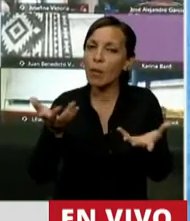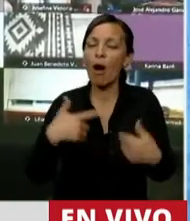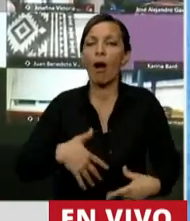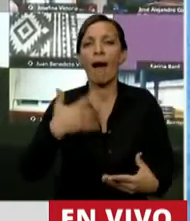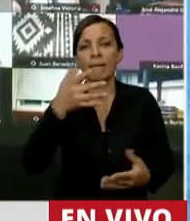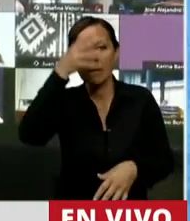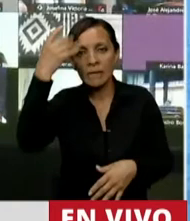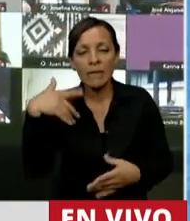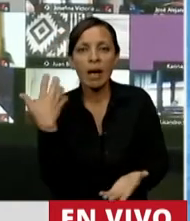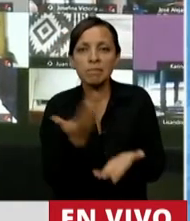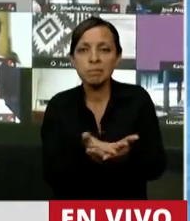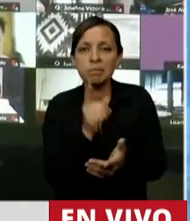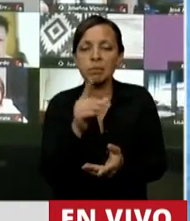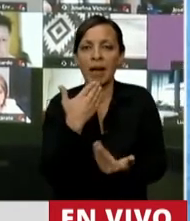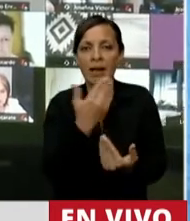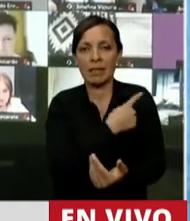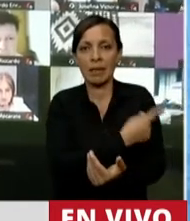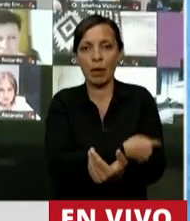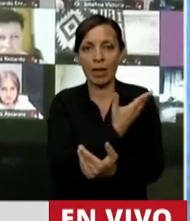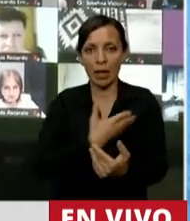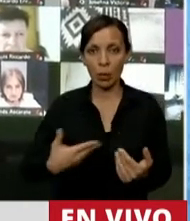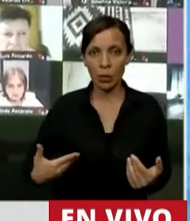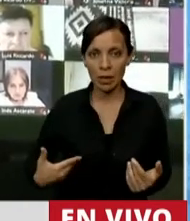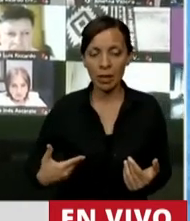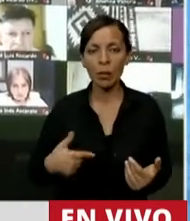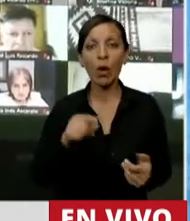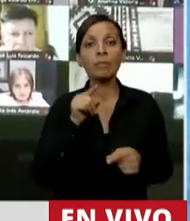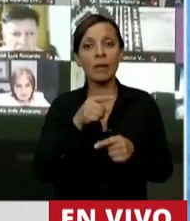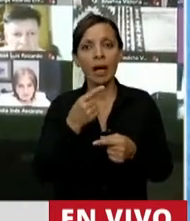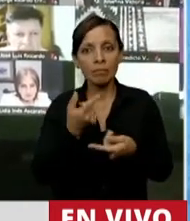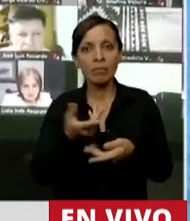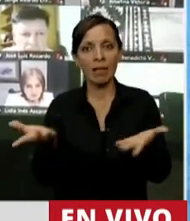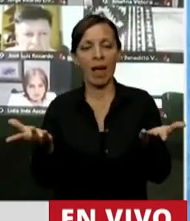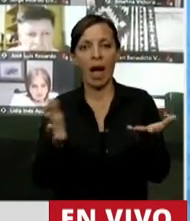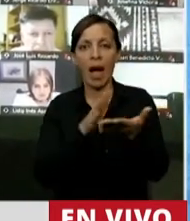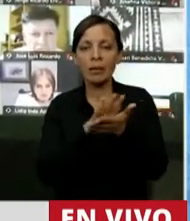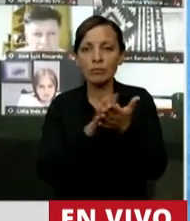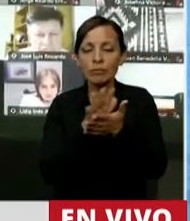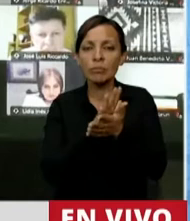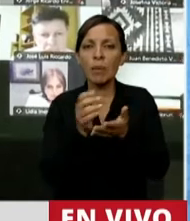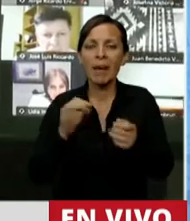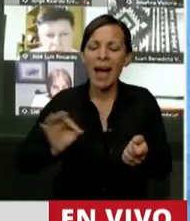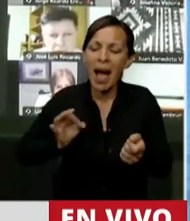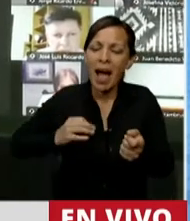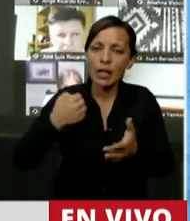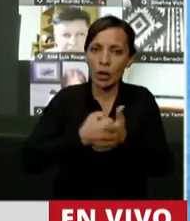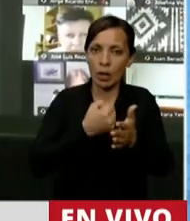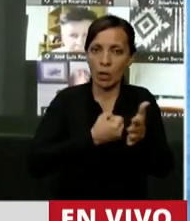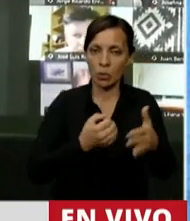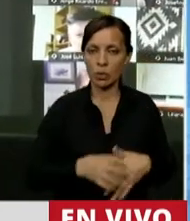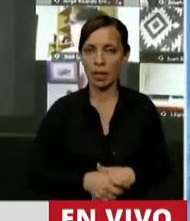expresa a través de la voluntad política del Poder Ejecutivo la necesidad de dar una respuesta concreta a tantos años de lucha.